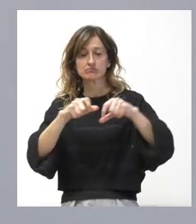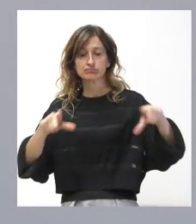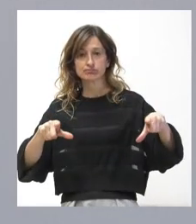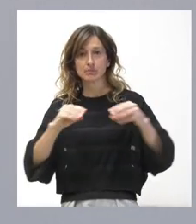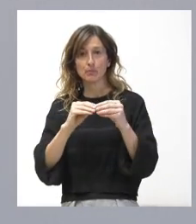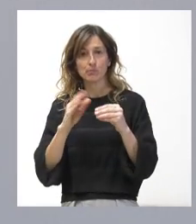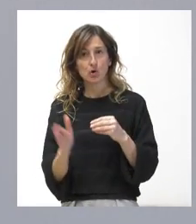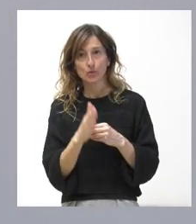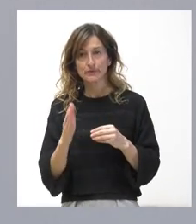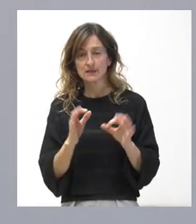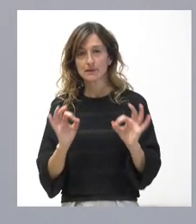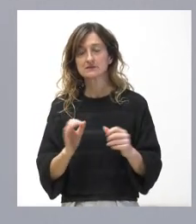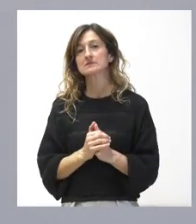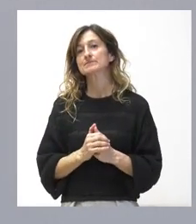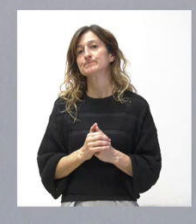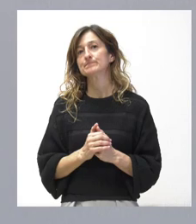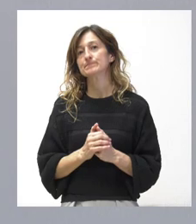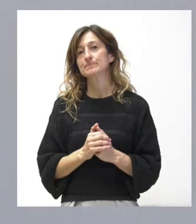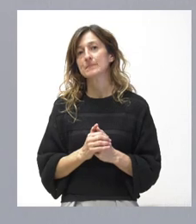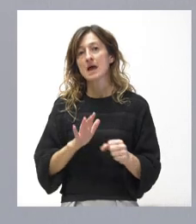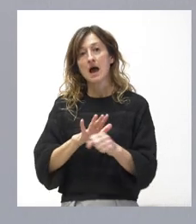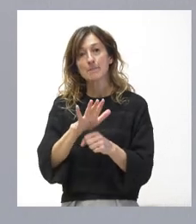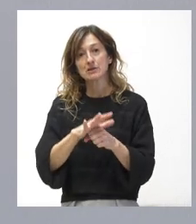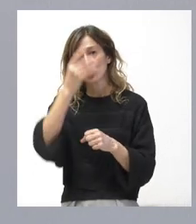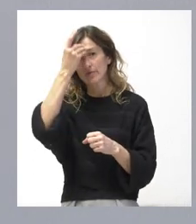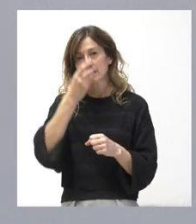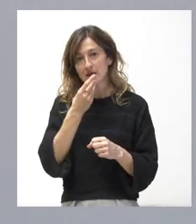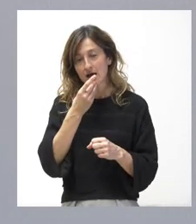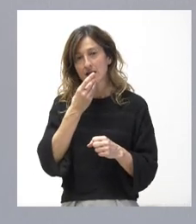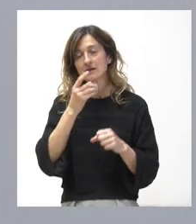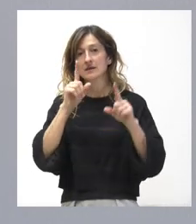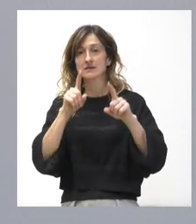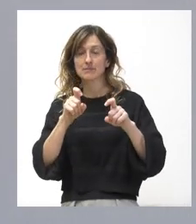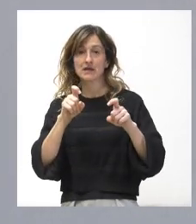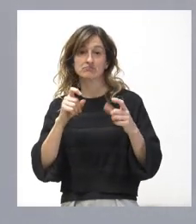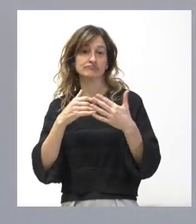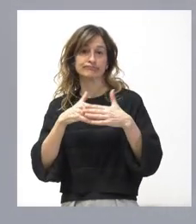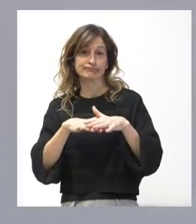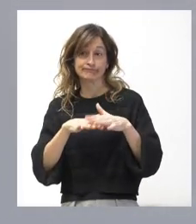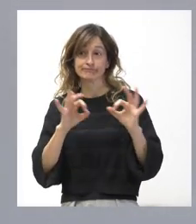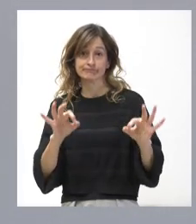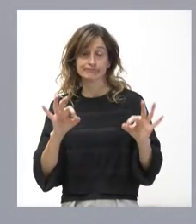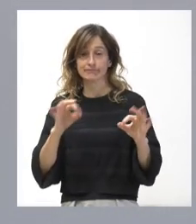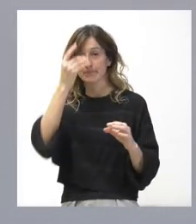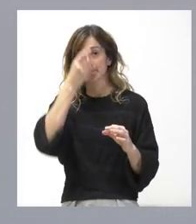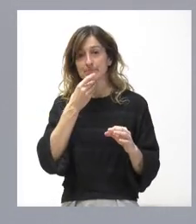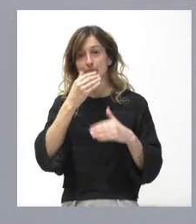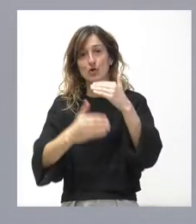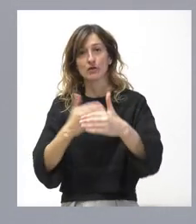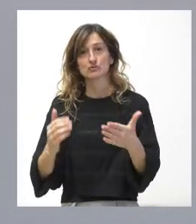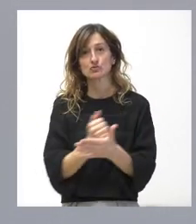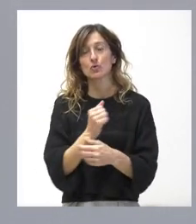para el ámbito de la digitalización y la integración digital de todos los procesos. En todo lo que tiene que ver